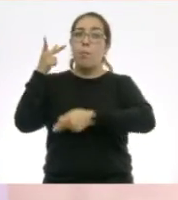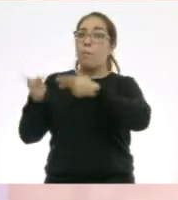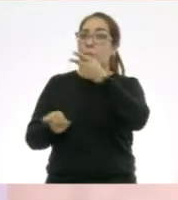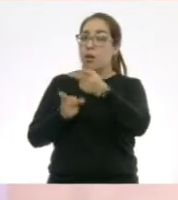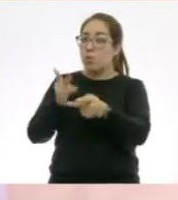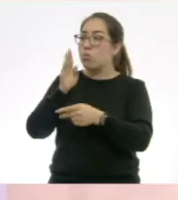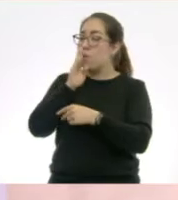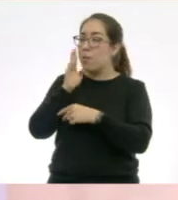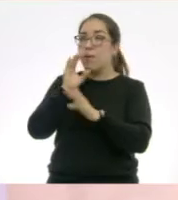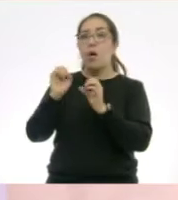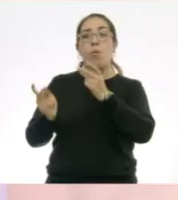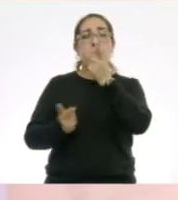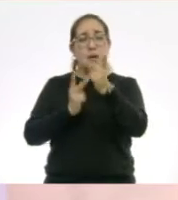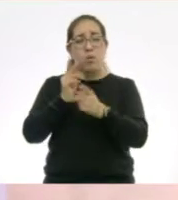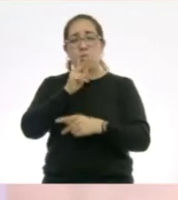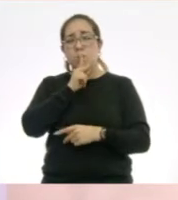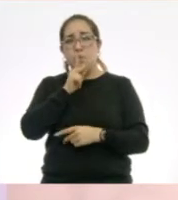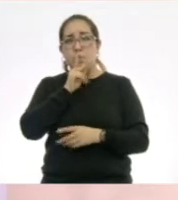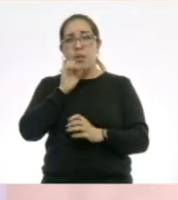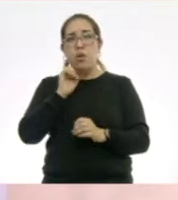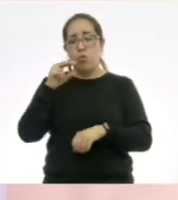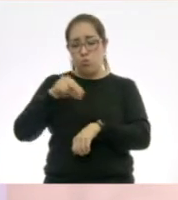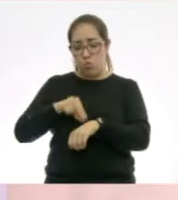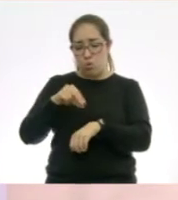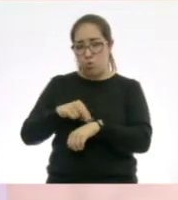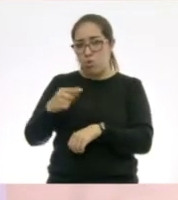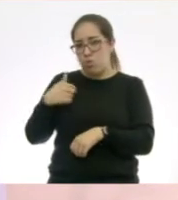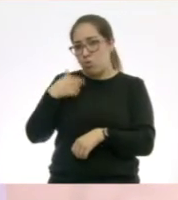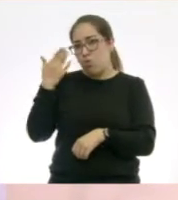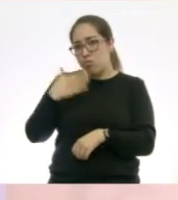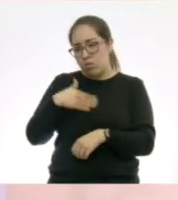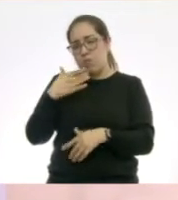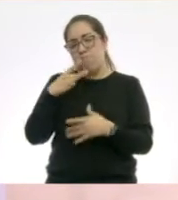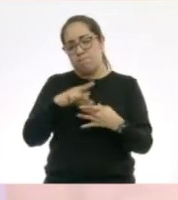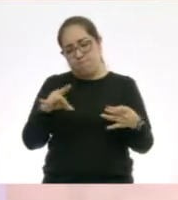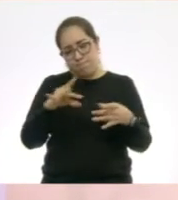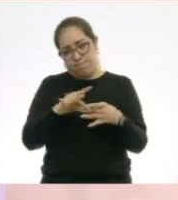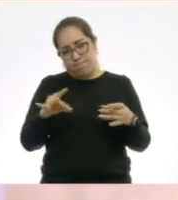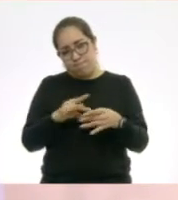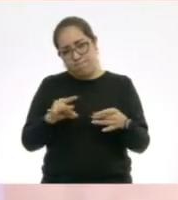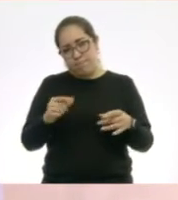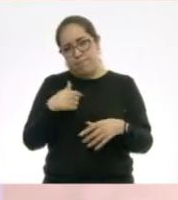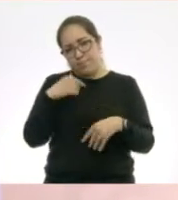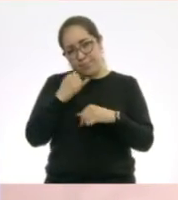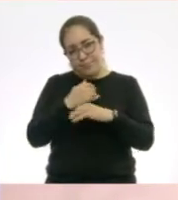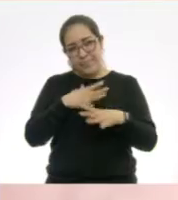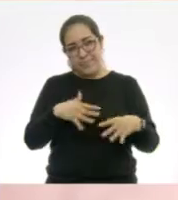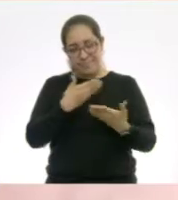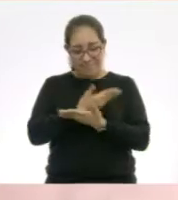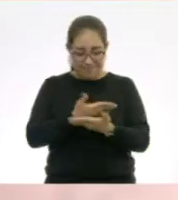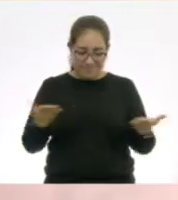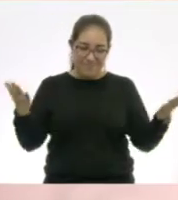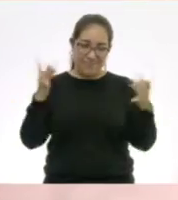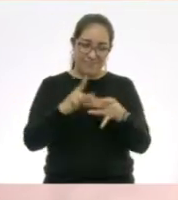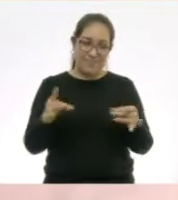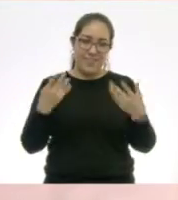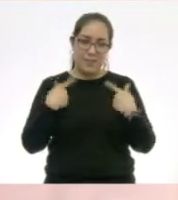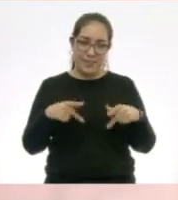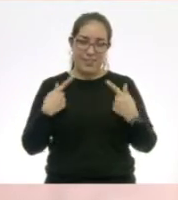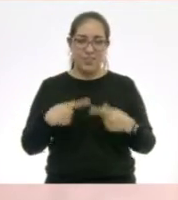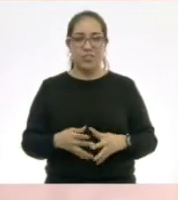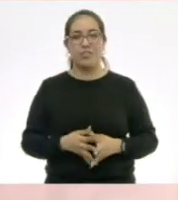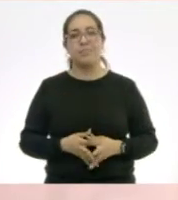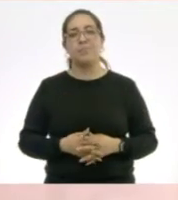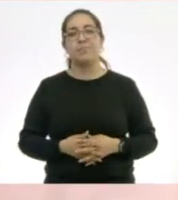O me lo dijo un médico. Y así es como yo voy a proporcionarles. A decirles la información